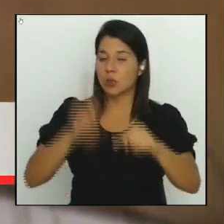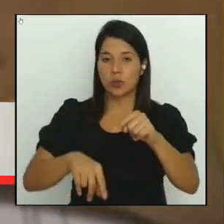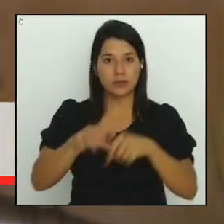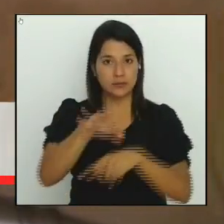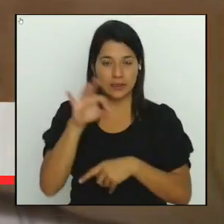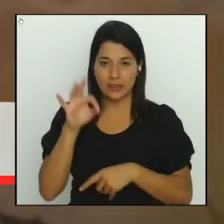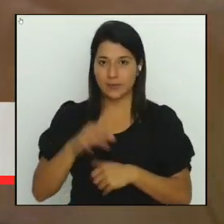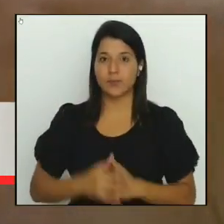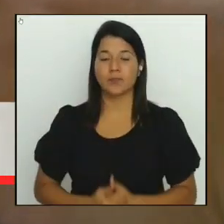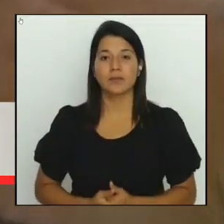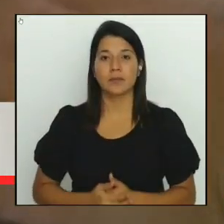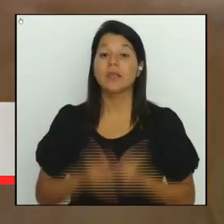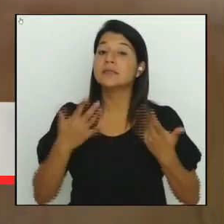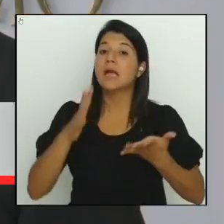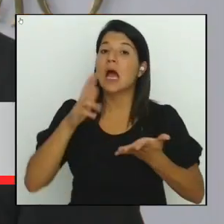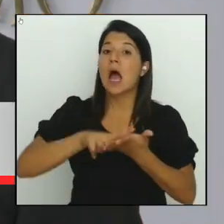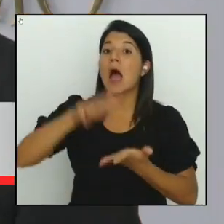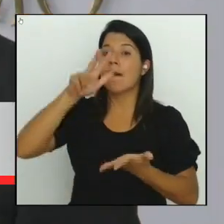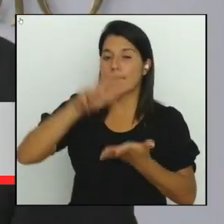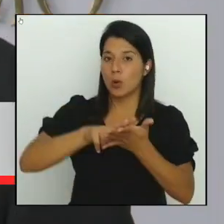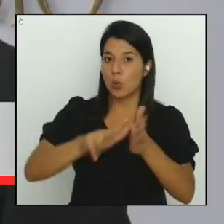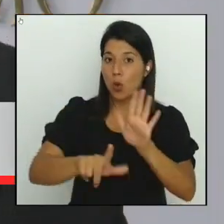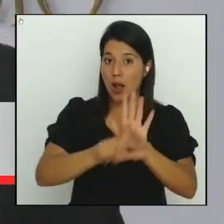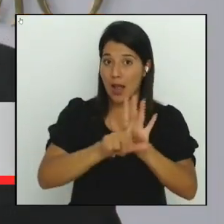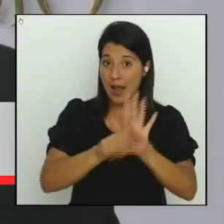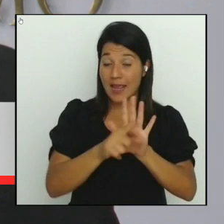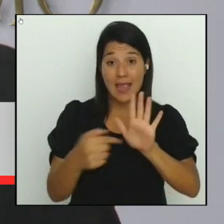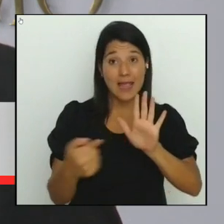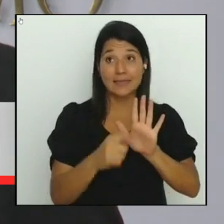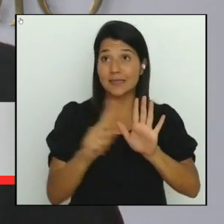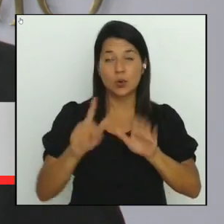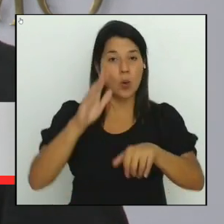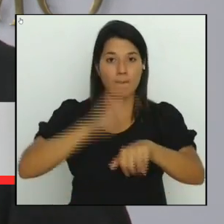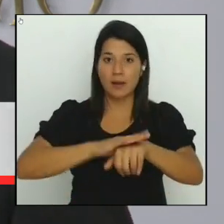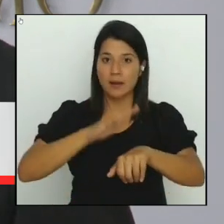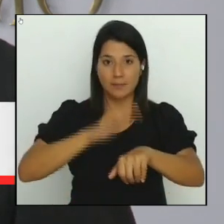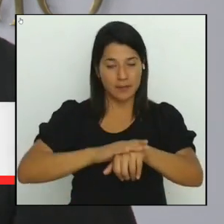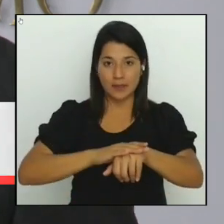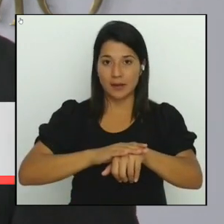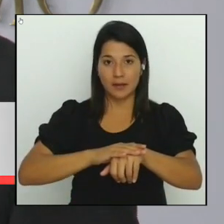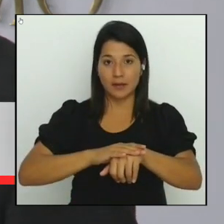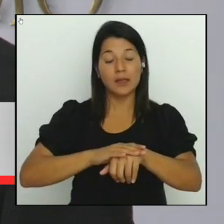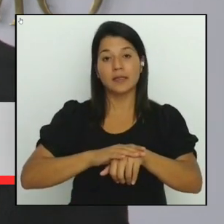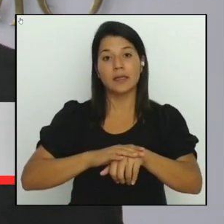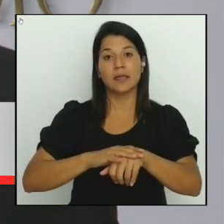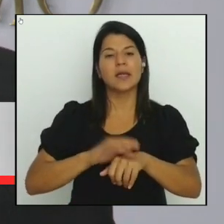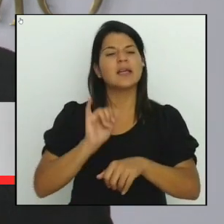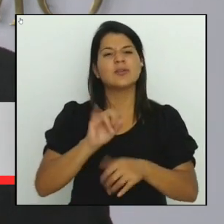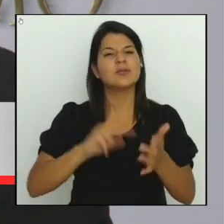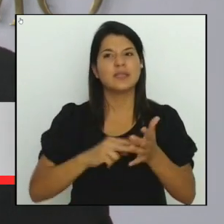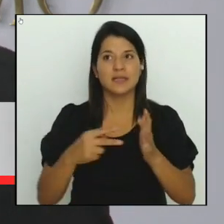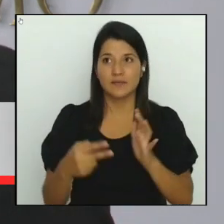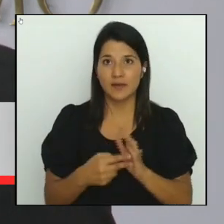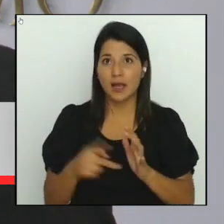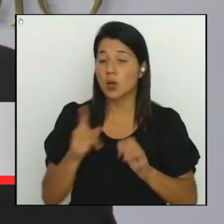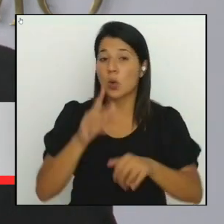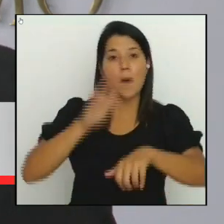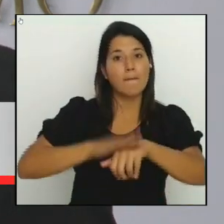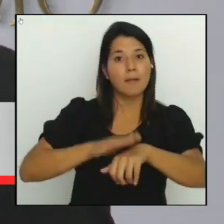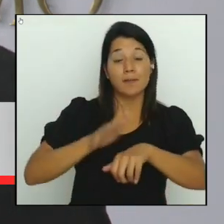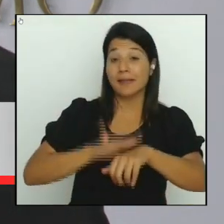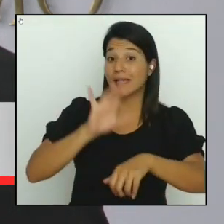aprobó una legislación que impide más de una reelección consecutiva, es decir, impide más de ocho años